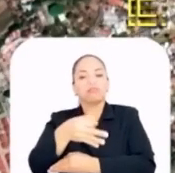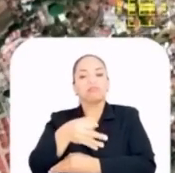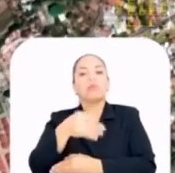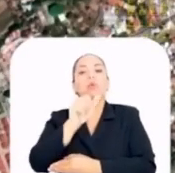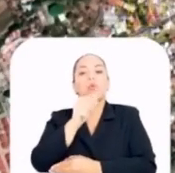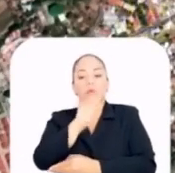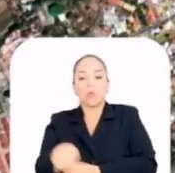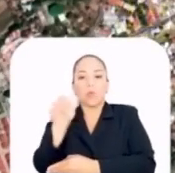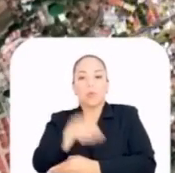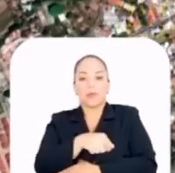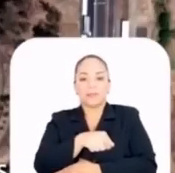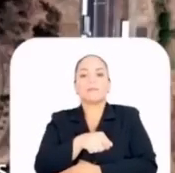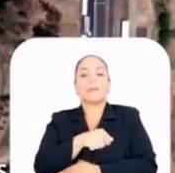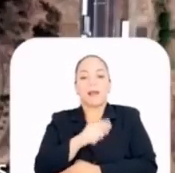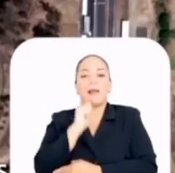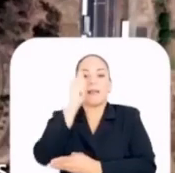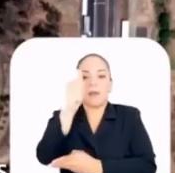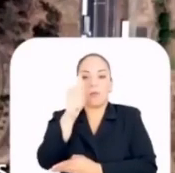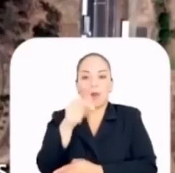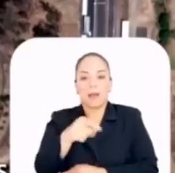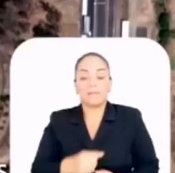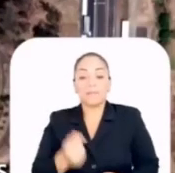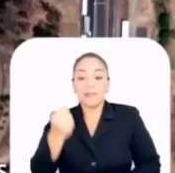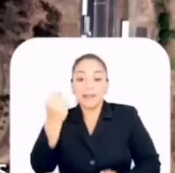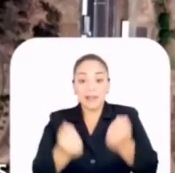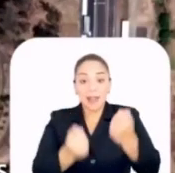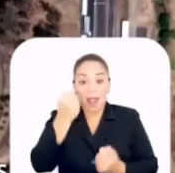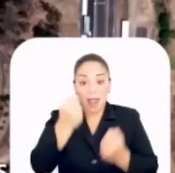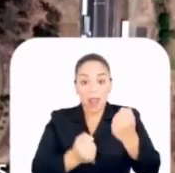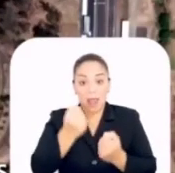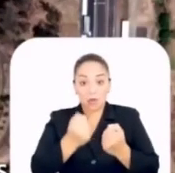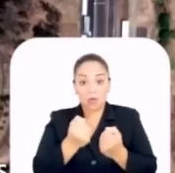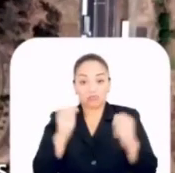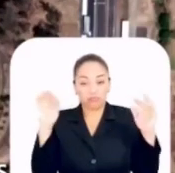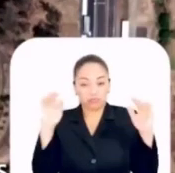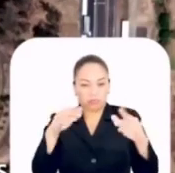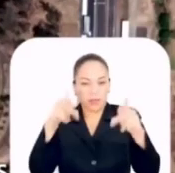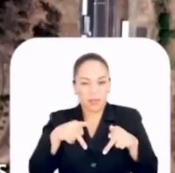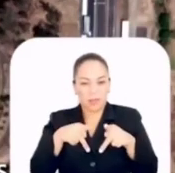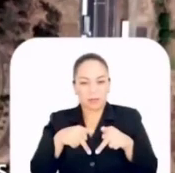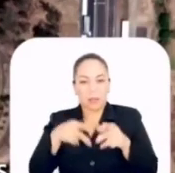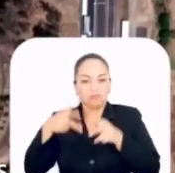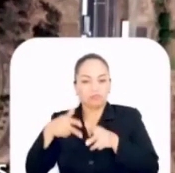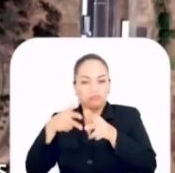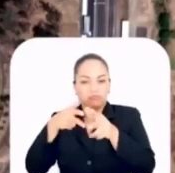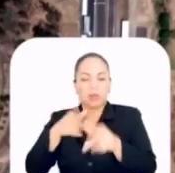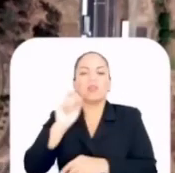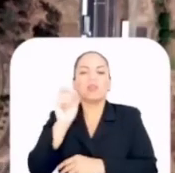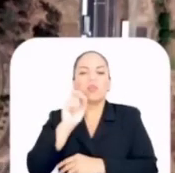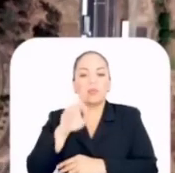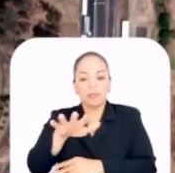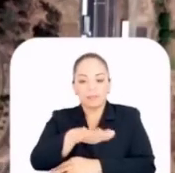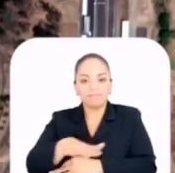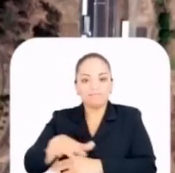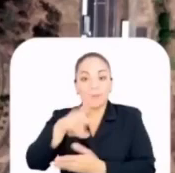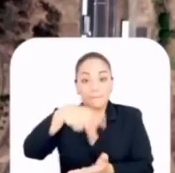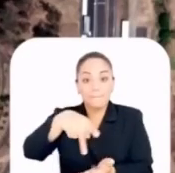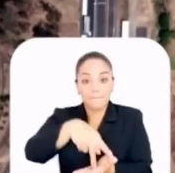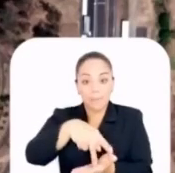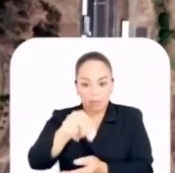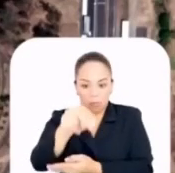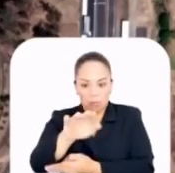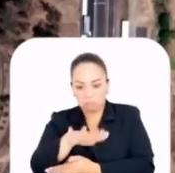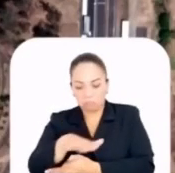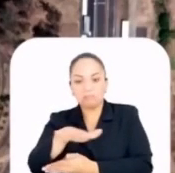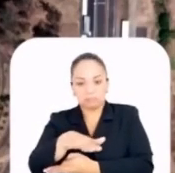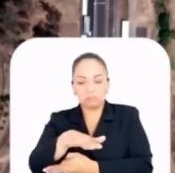de La Huásima de Alajuela. El ingreso principal de los vehículos que asisten a estos eventos se ubica al costado